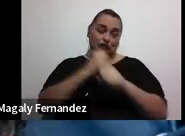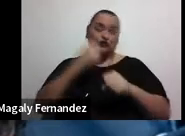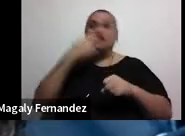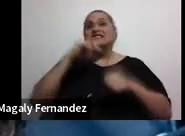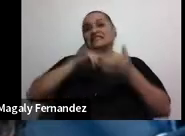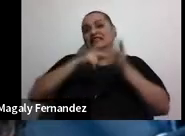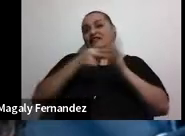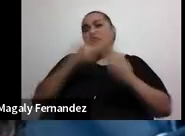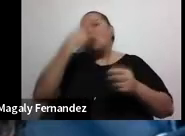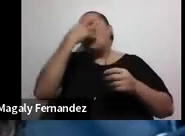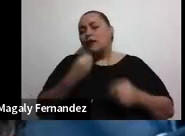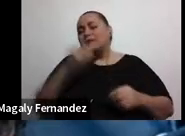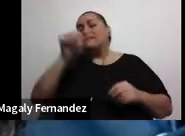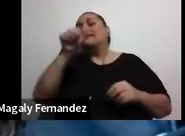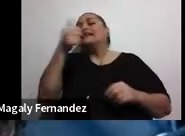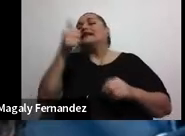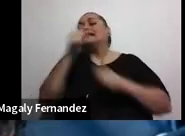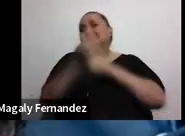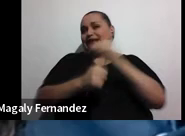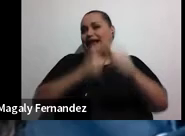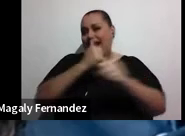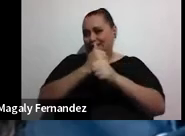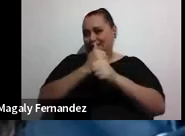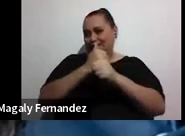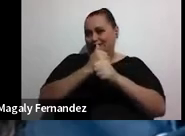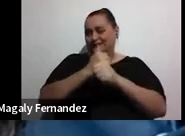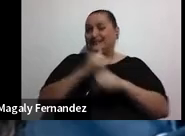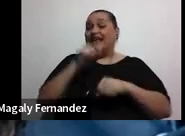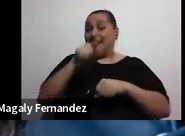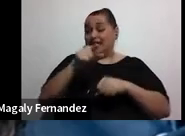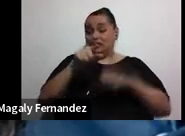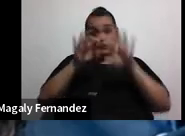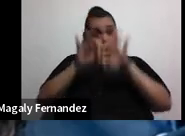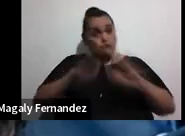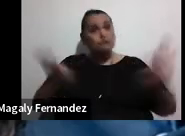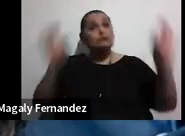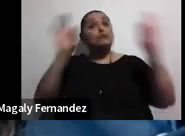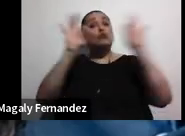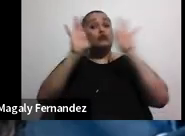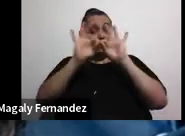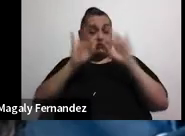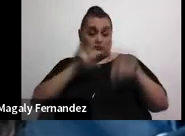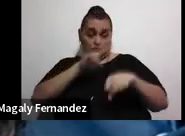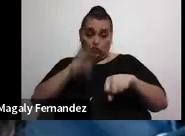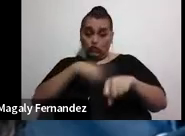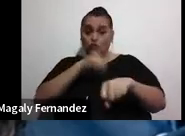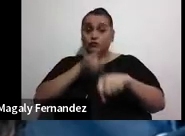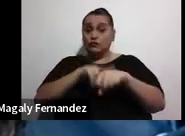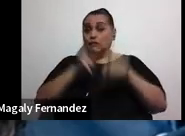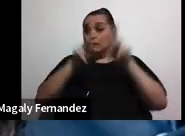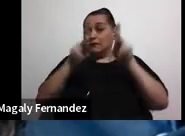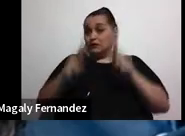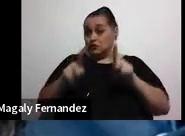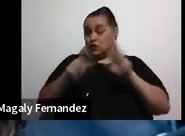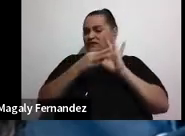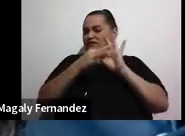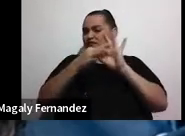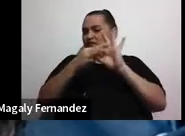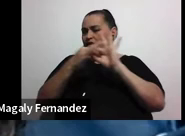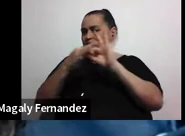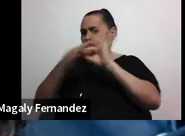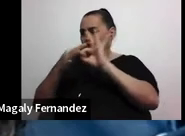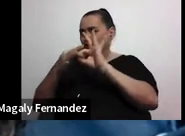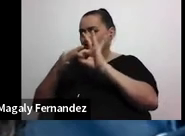promedio. Esta es una cuestión muy importante porque normalmente hay personas que lo asocian con un